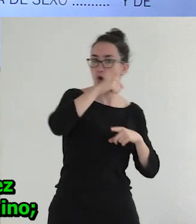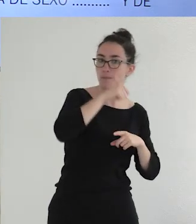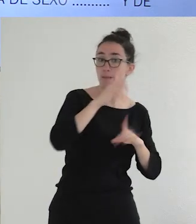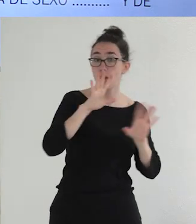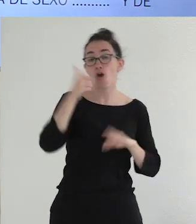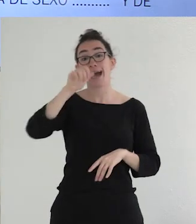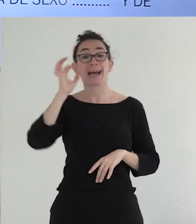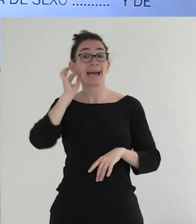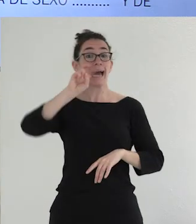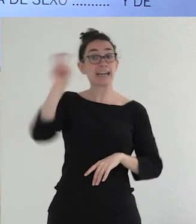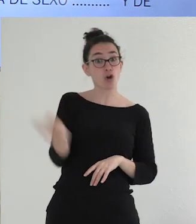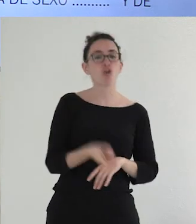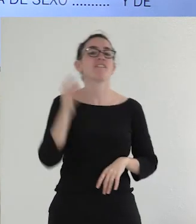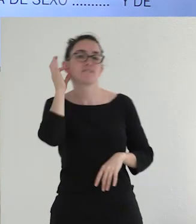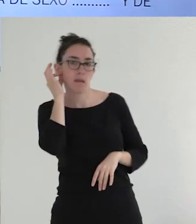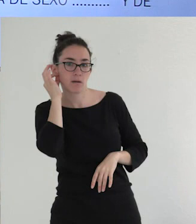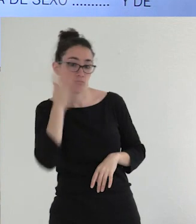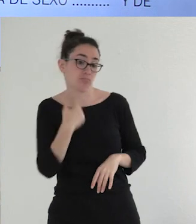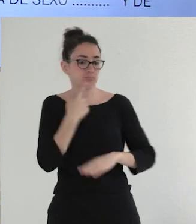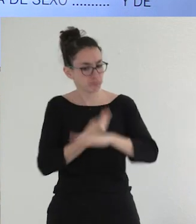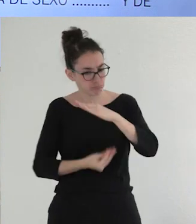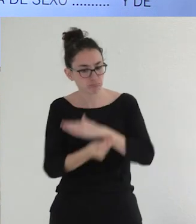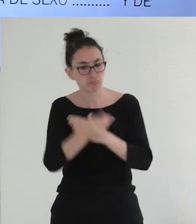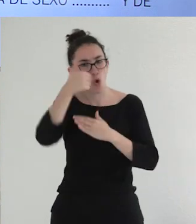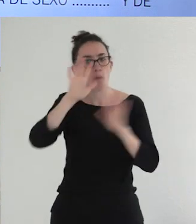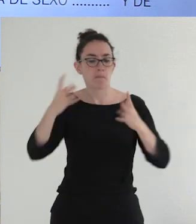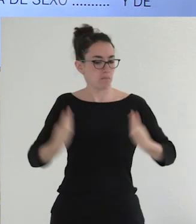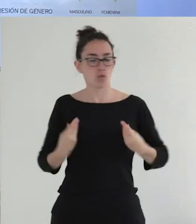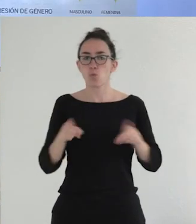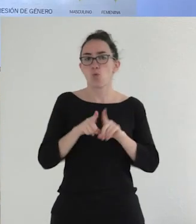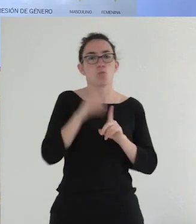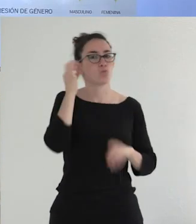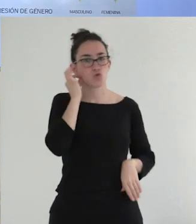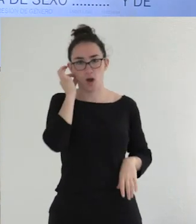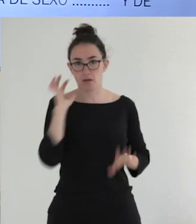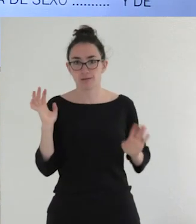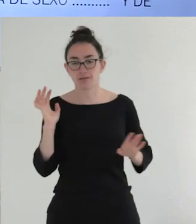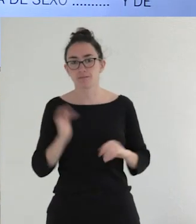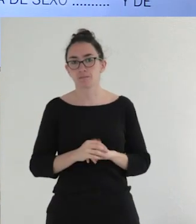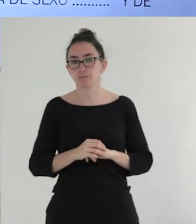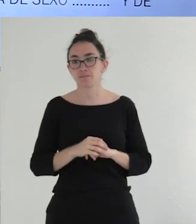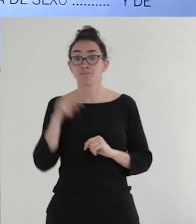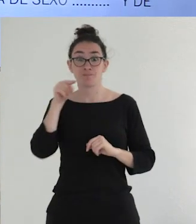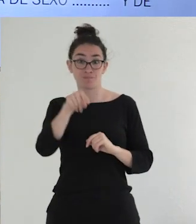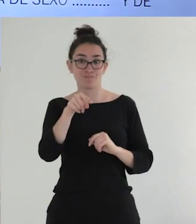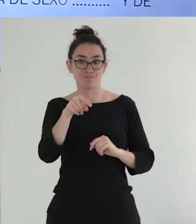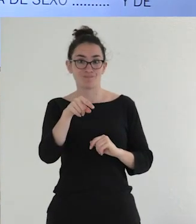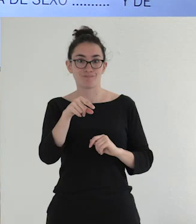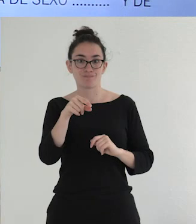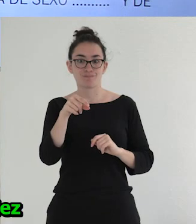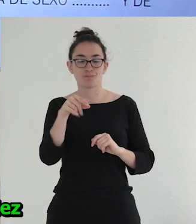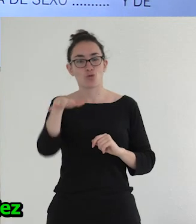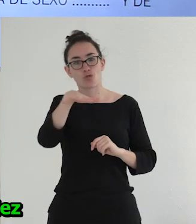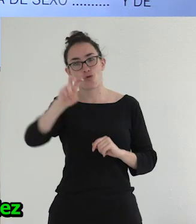género femenino. Es decir, que nació hombre pero vive como una mujer. Y eso nos lleva, básicamente, a un lugar